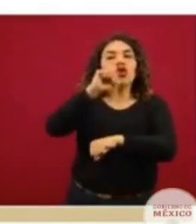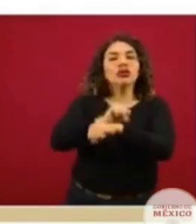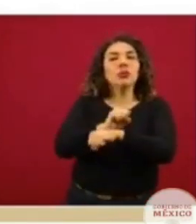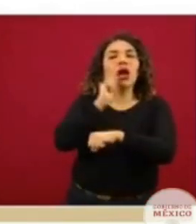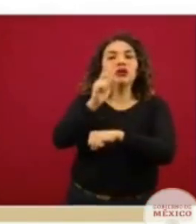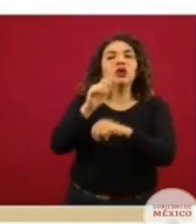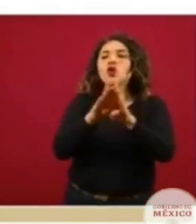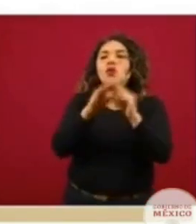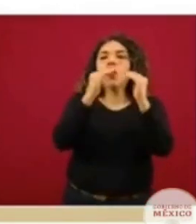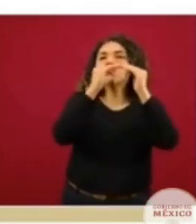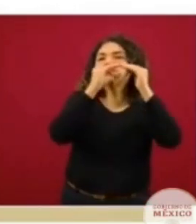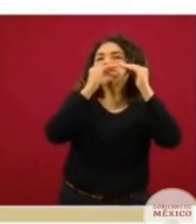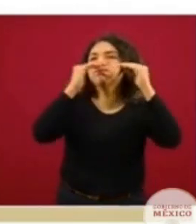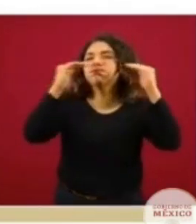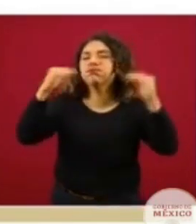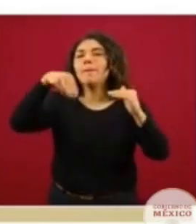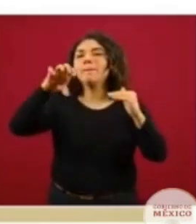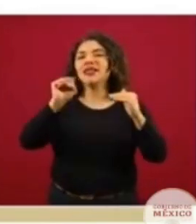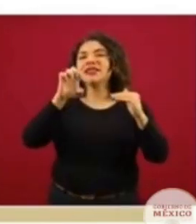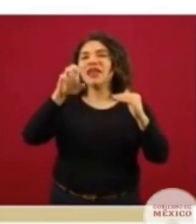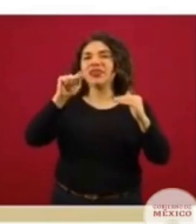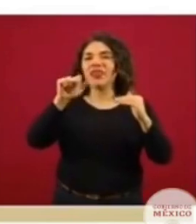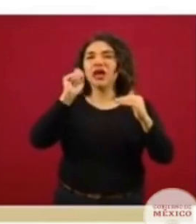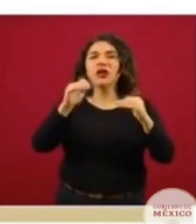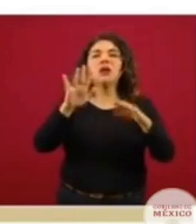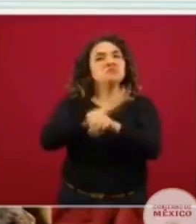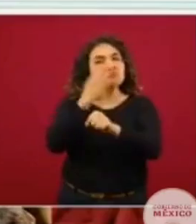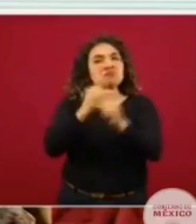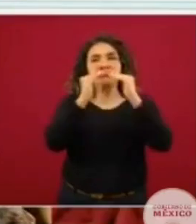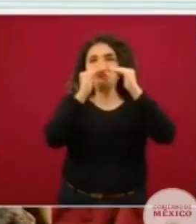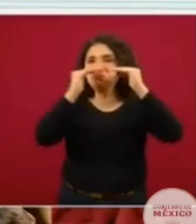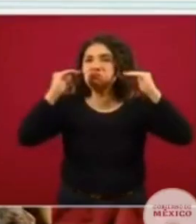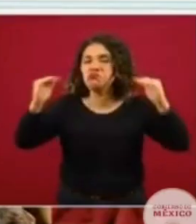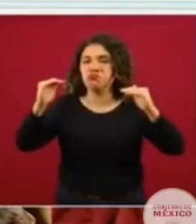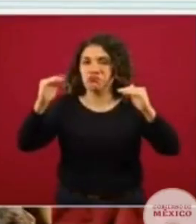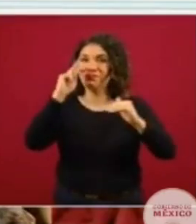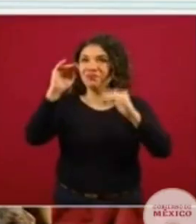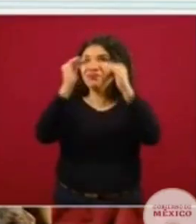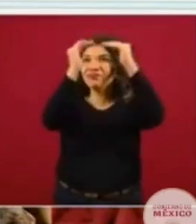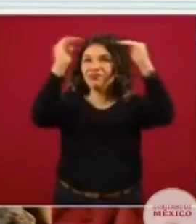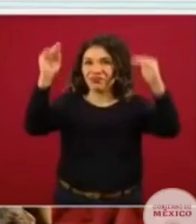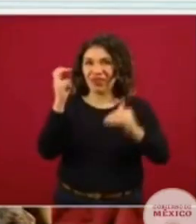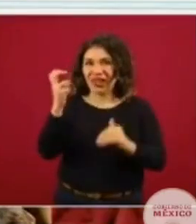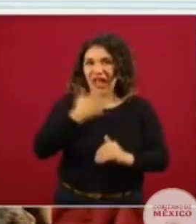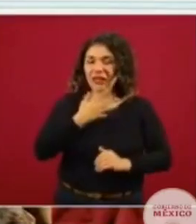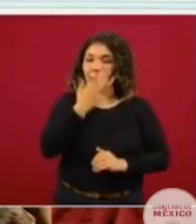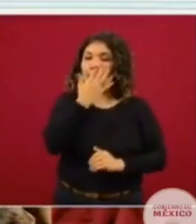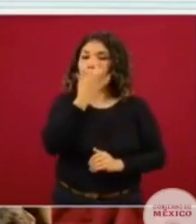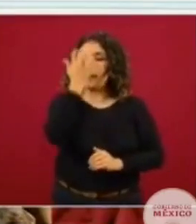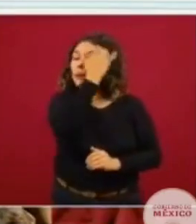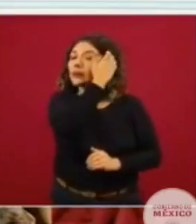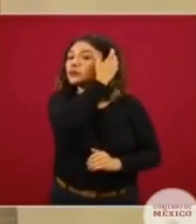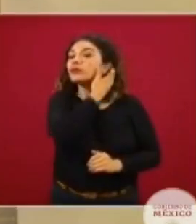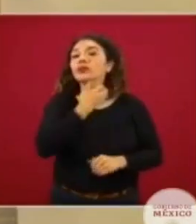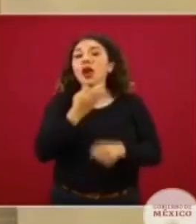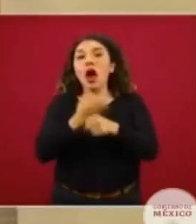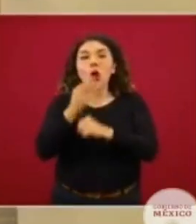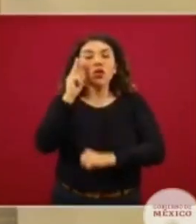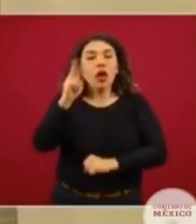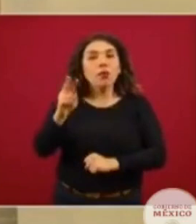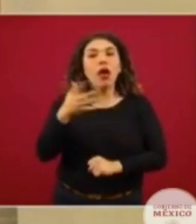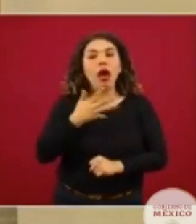en prácticamente una meseta, una estabilidad en la parte superior de la curva y que estamos viendo cómo